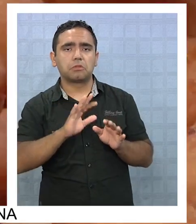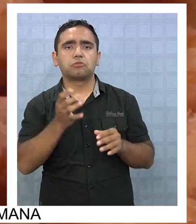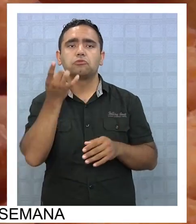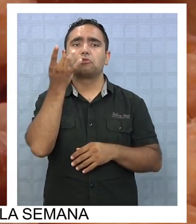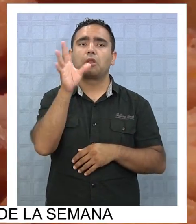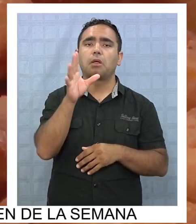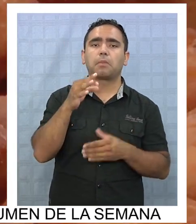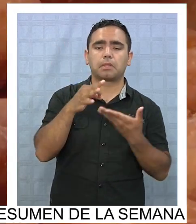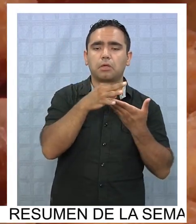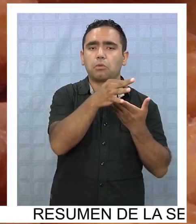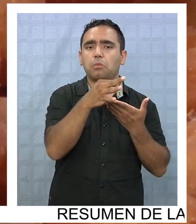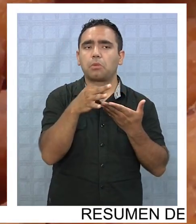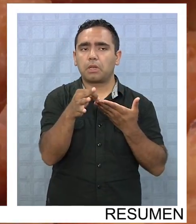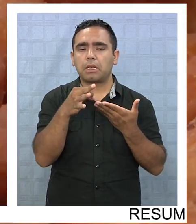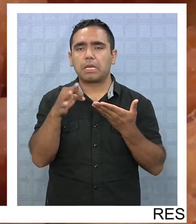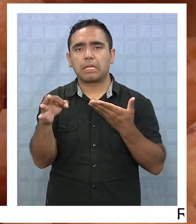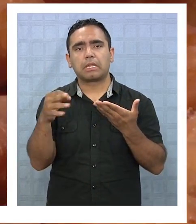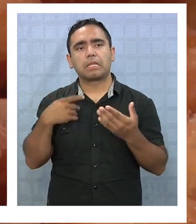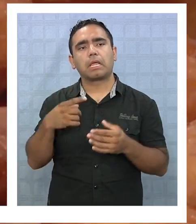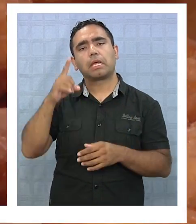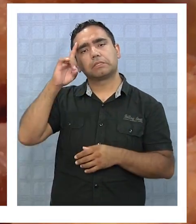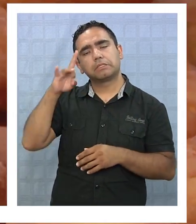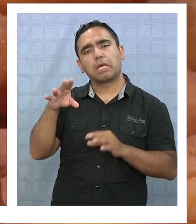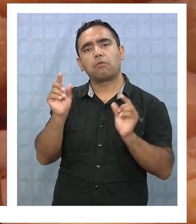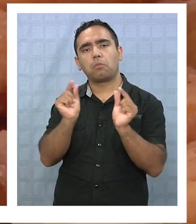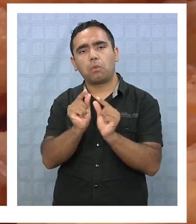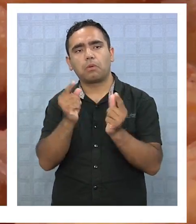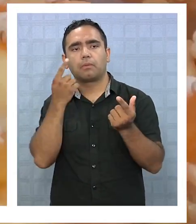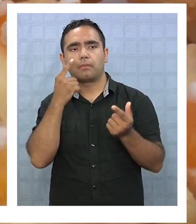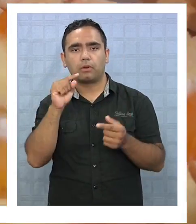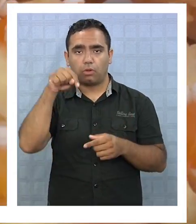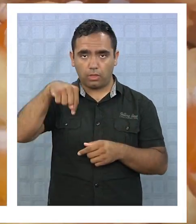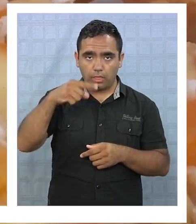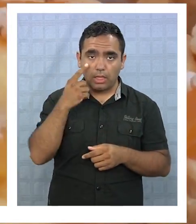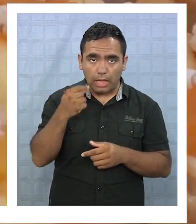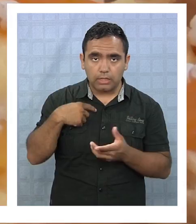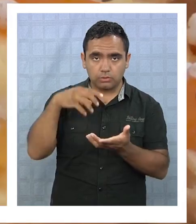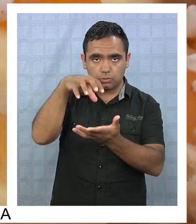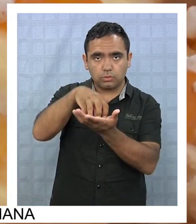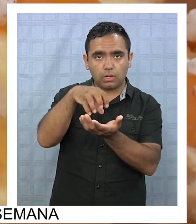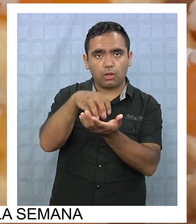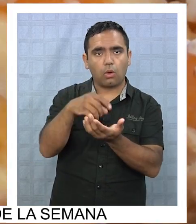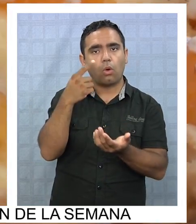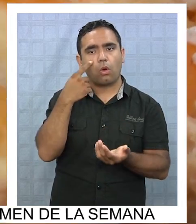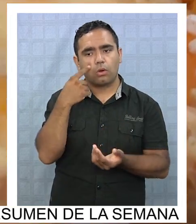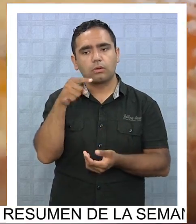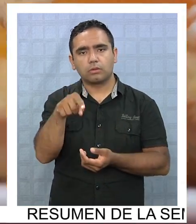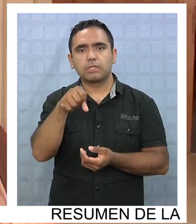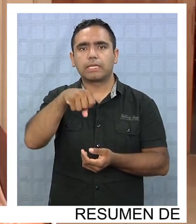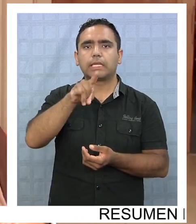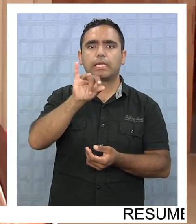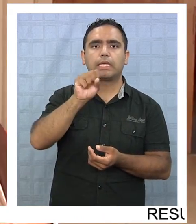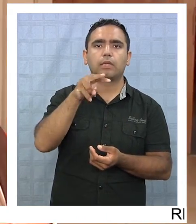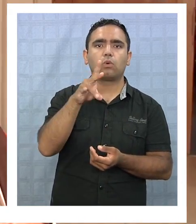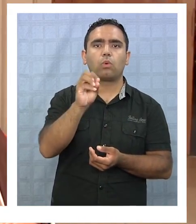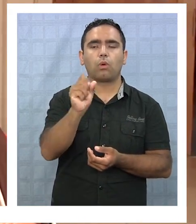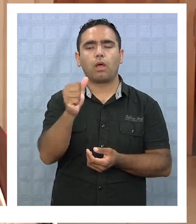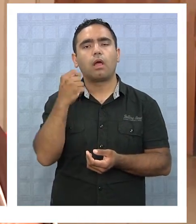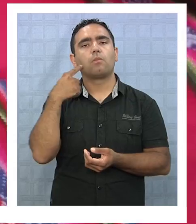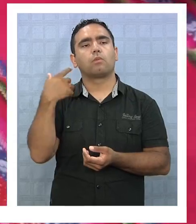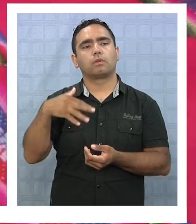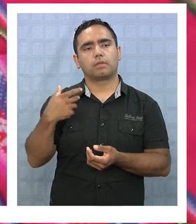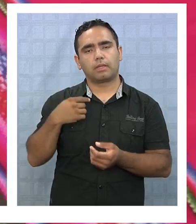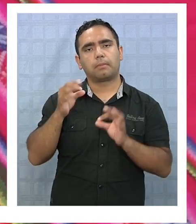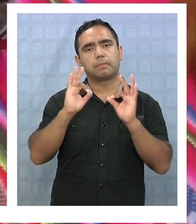lo consumíamos, son la gente que sabía, pero la gente de la ciudad hoy día está conociendo el valor que tiene la quinoa, sobre todo la quinoa que está aquí en